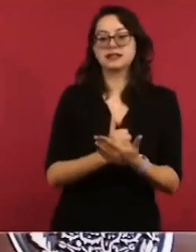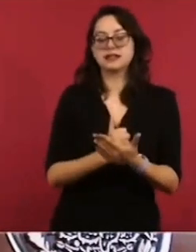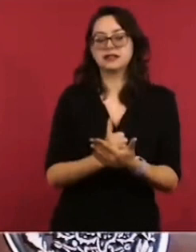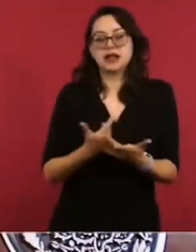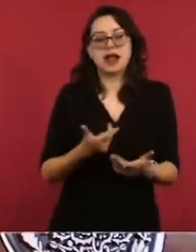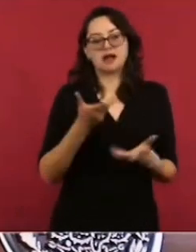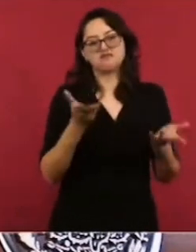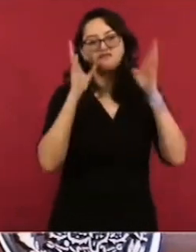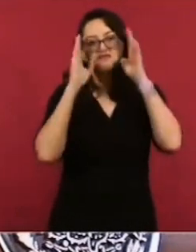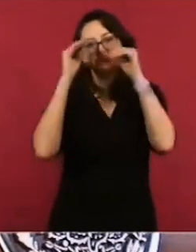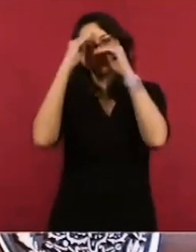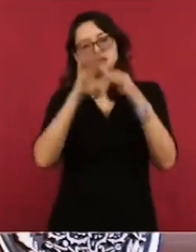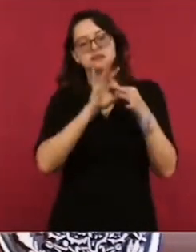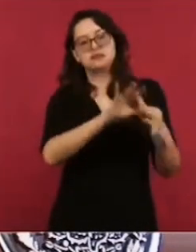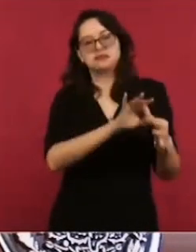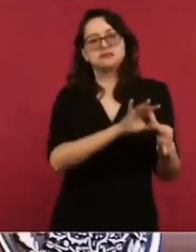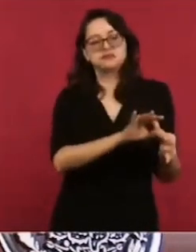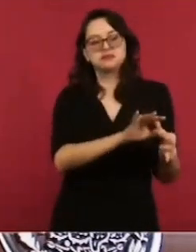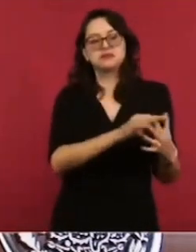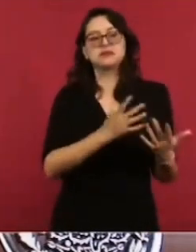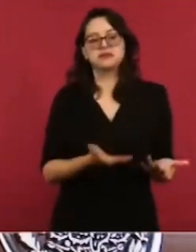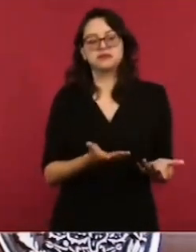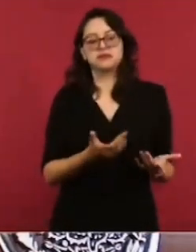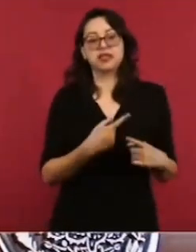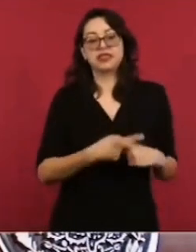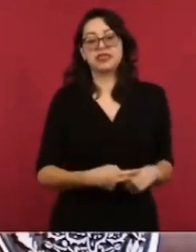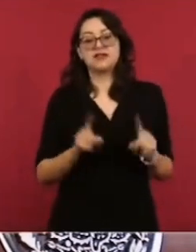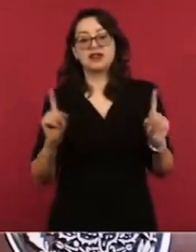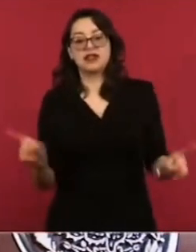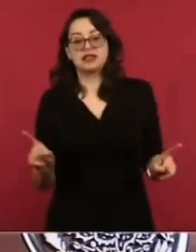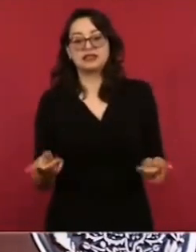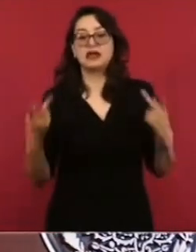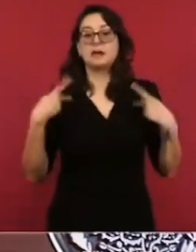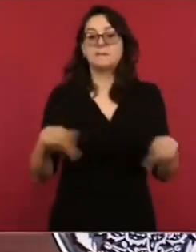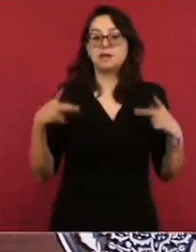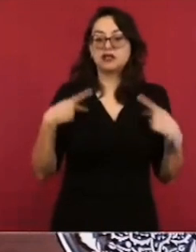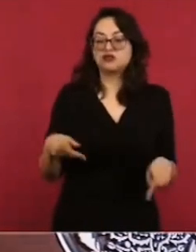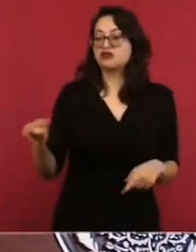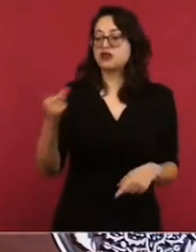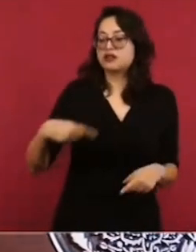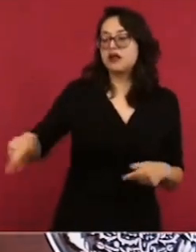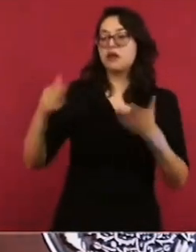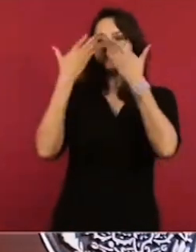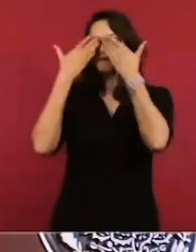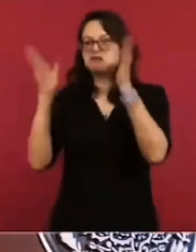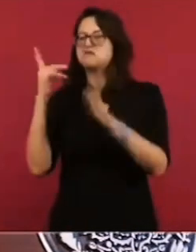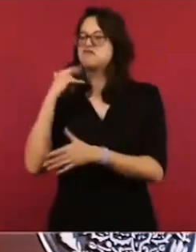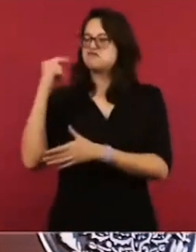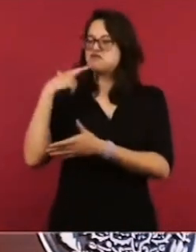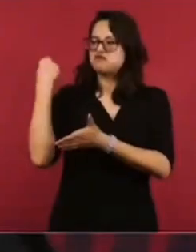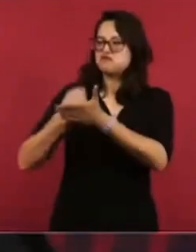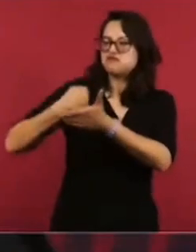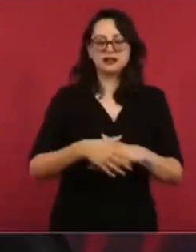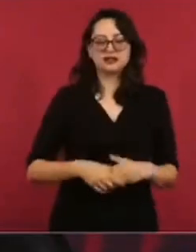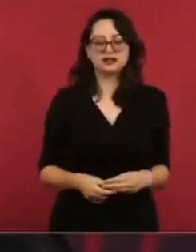luchó en contra de los fueros y de los